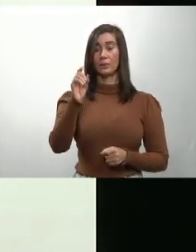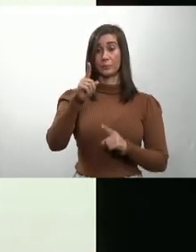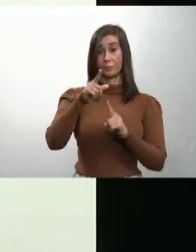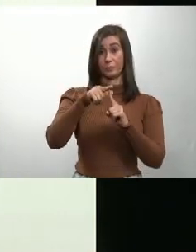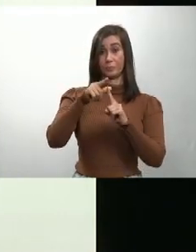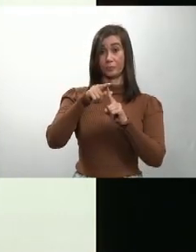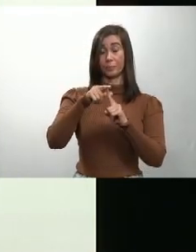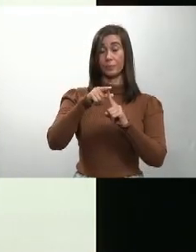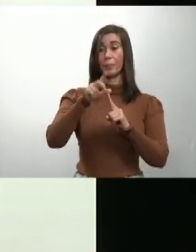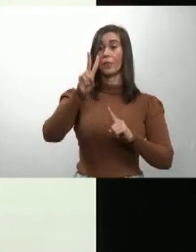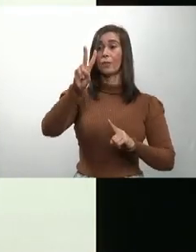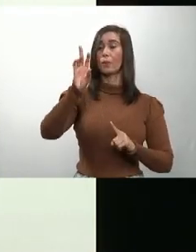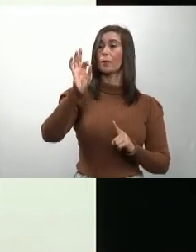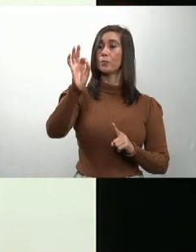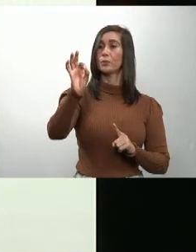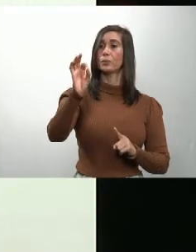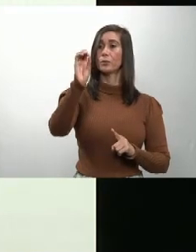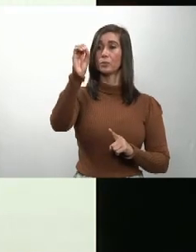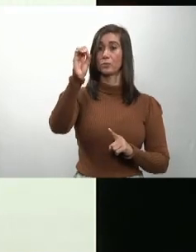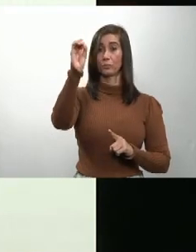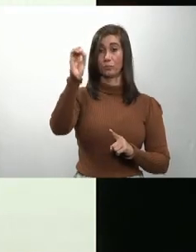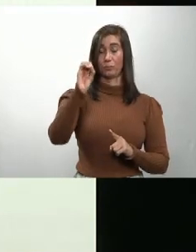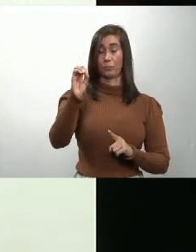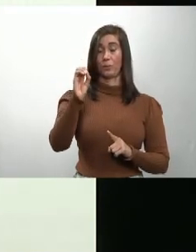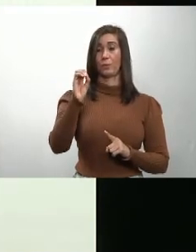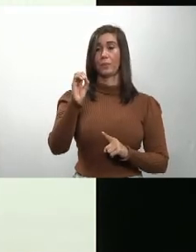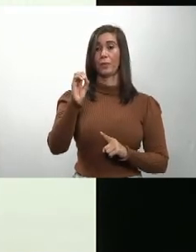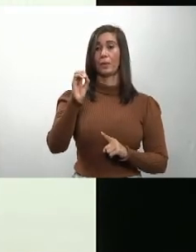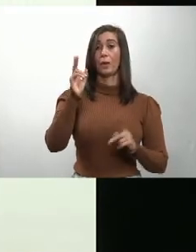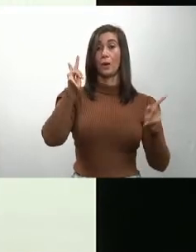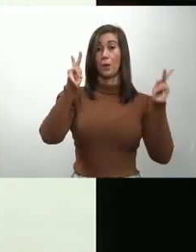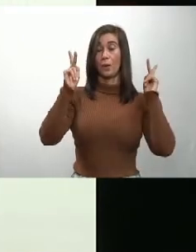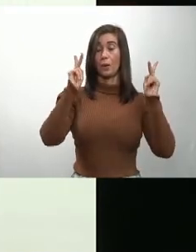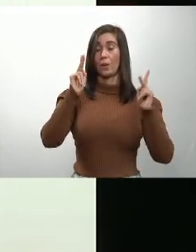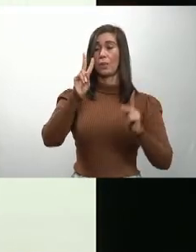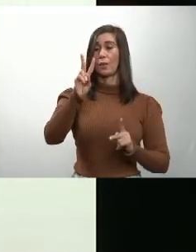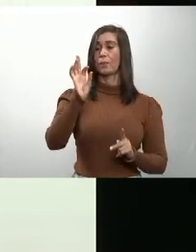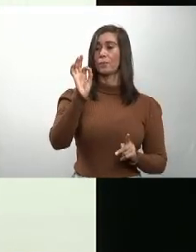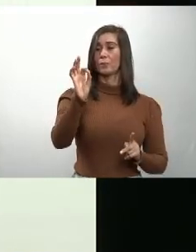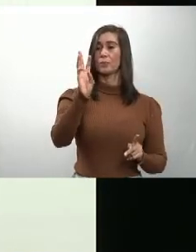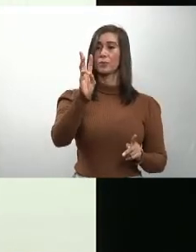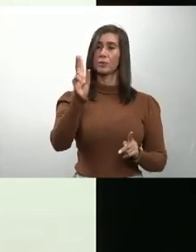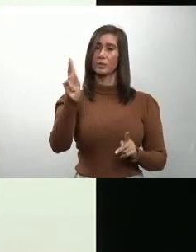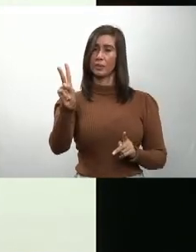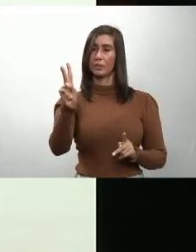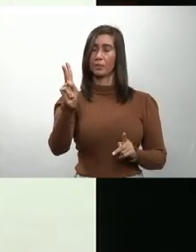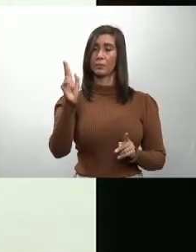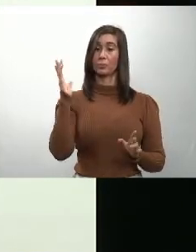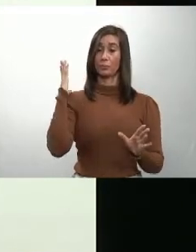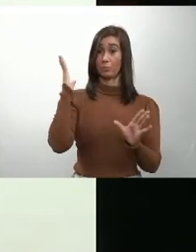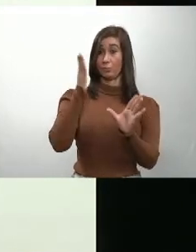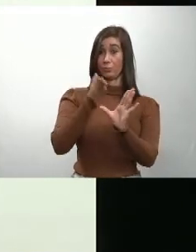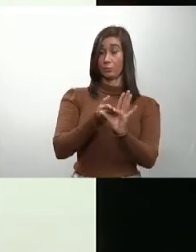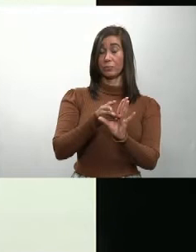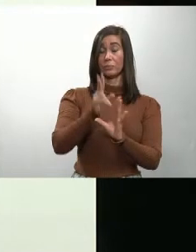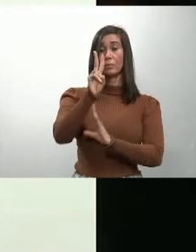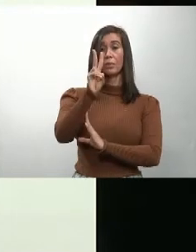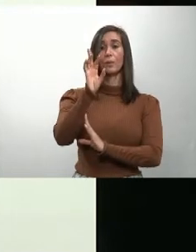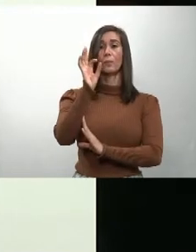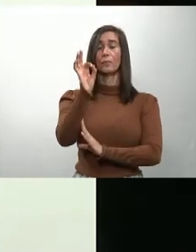Cristóbal, 2.90%. Puerto Plata, 2.62%. Bonao, 2